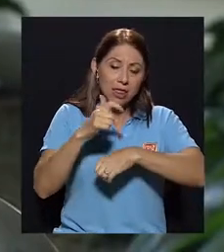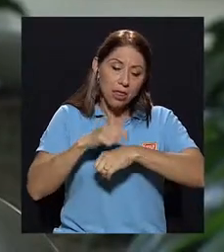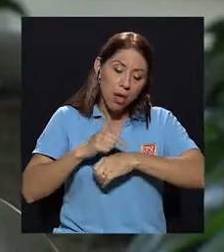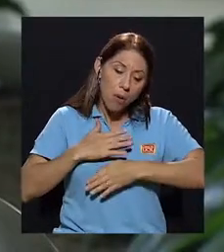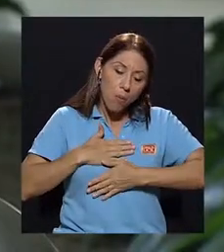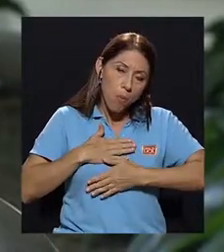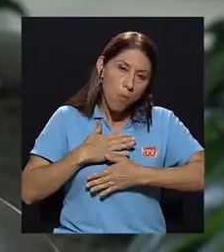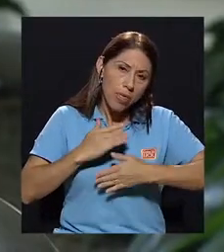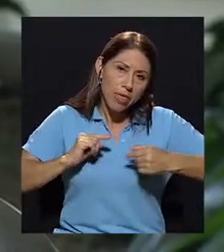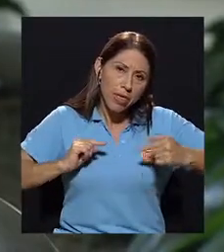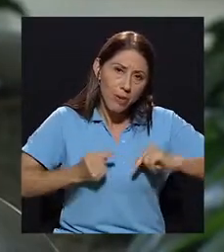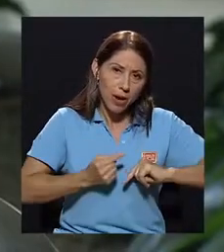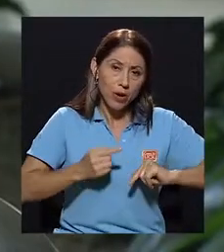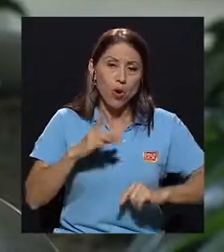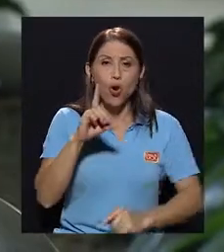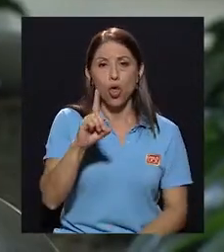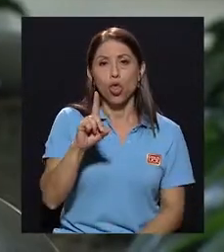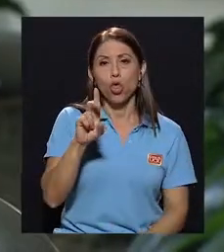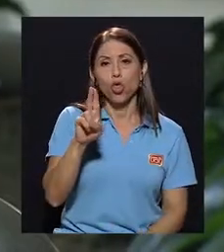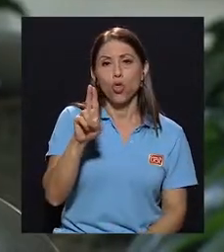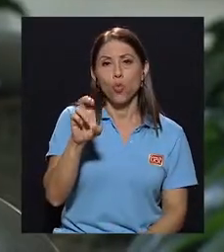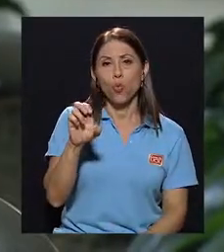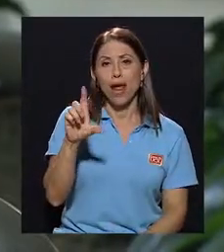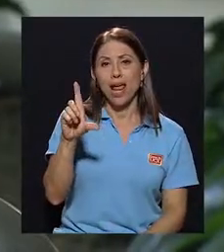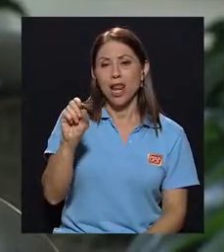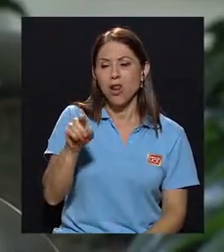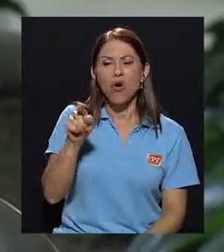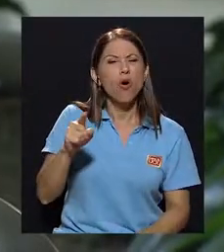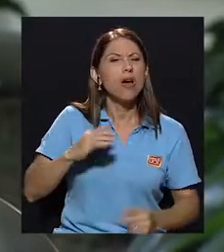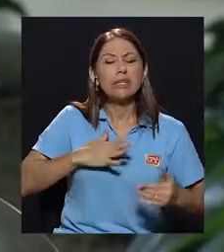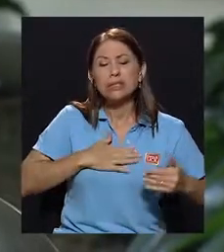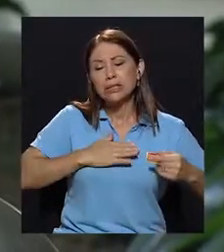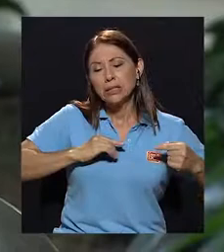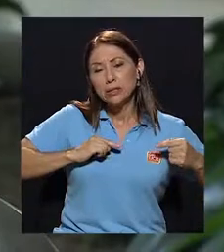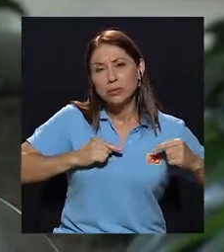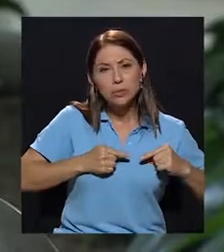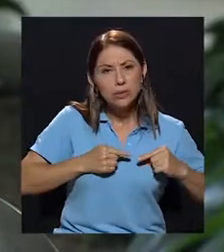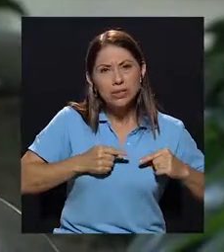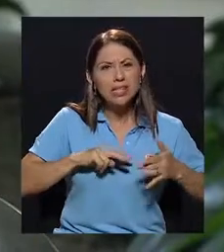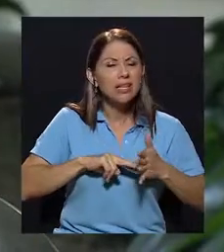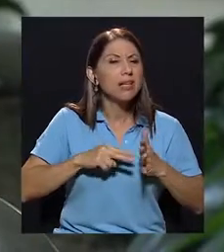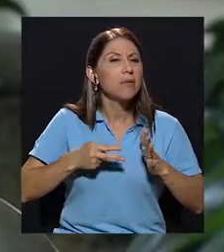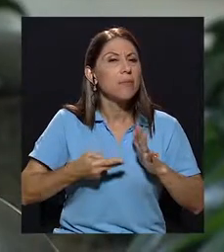Pues, inicialmente, un duelo implica